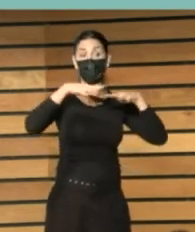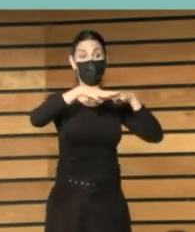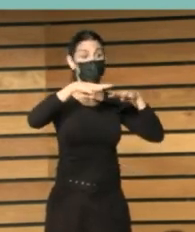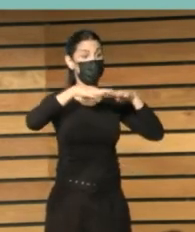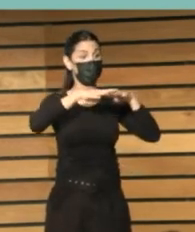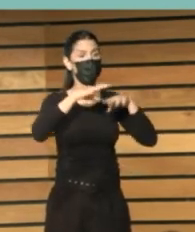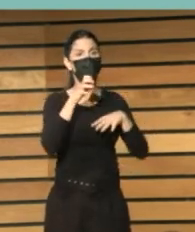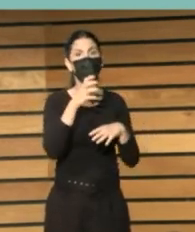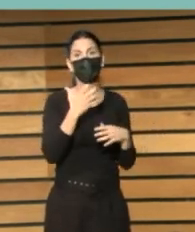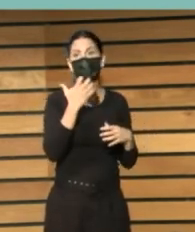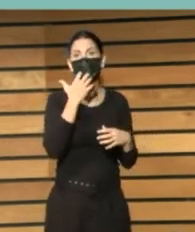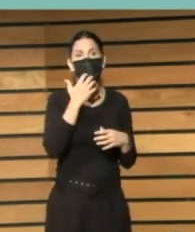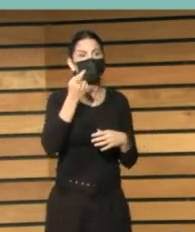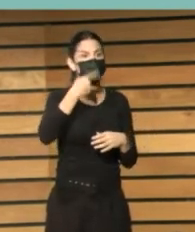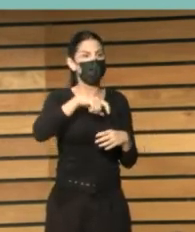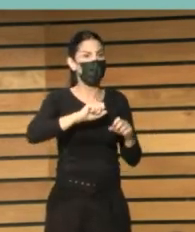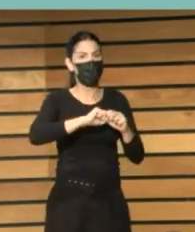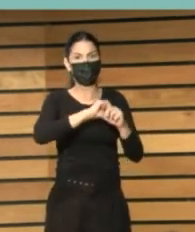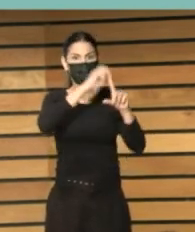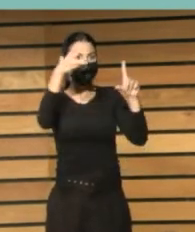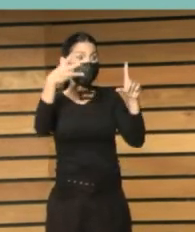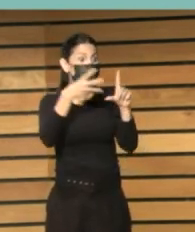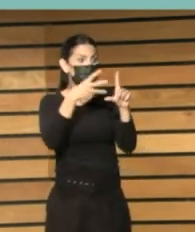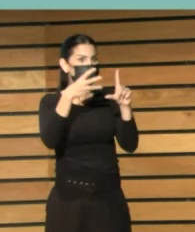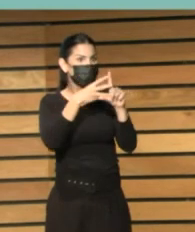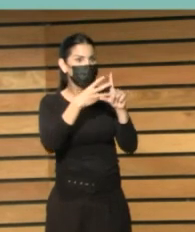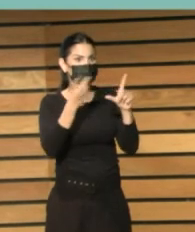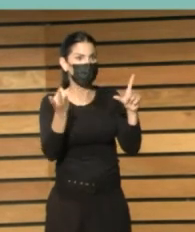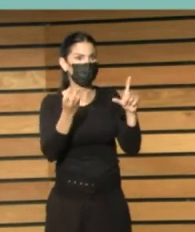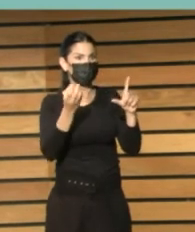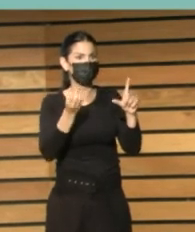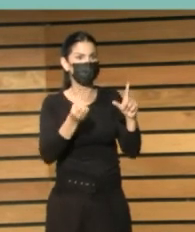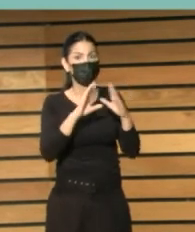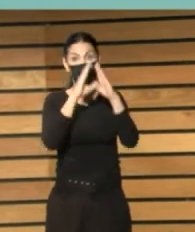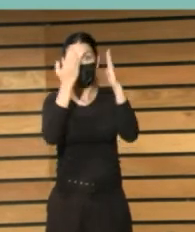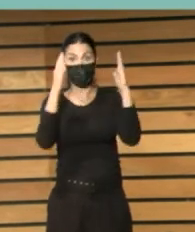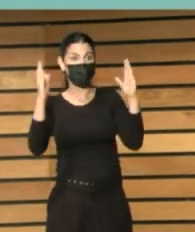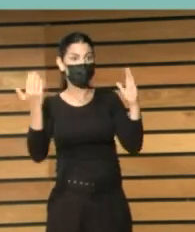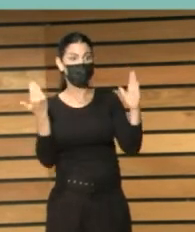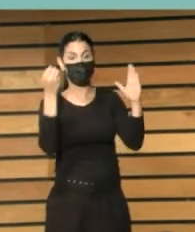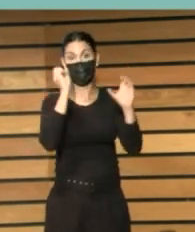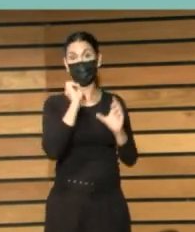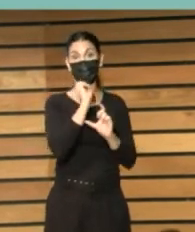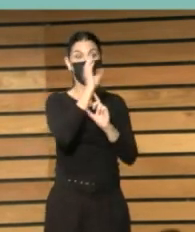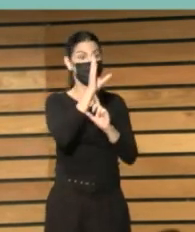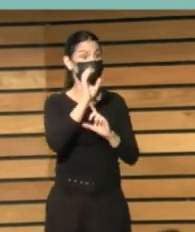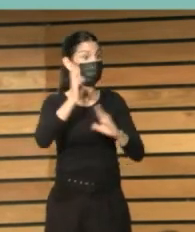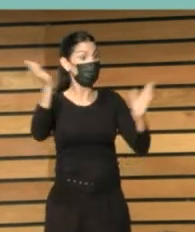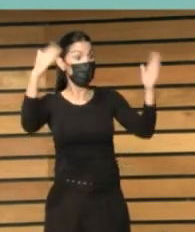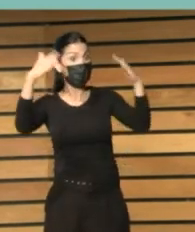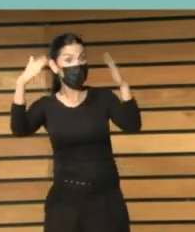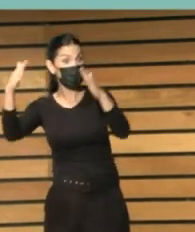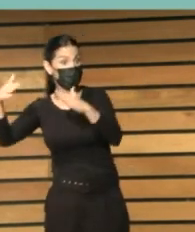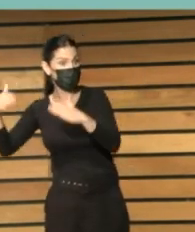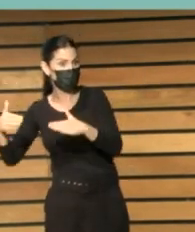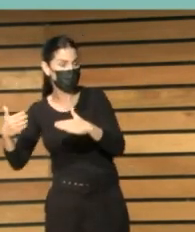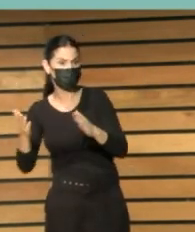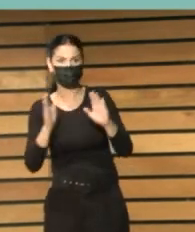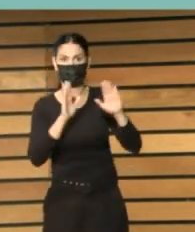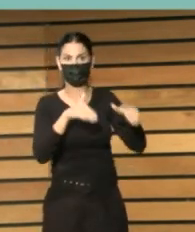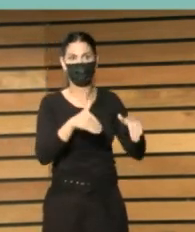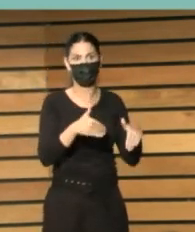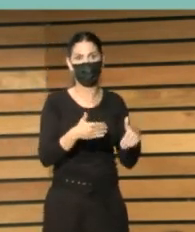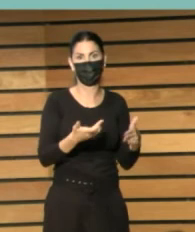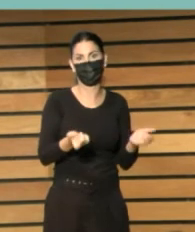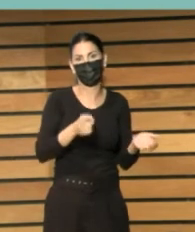se va a quedar totalmente fuera de la vinculación al acceso a la información digital a los contenidos digitales en general entonces yo creo que